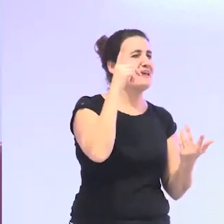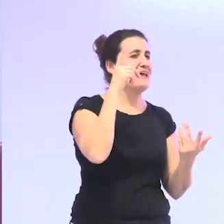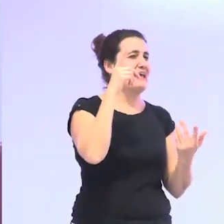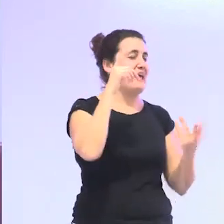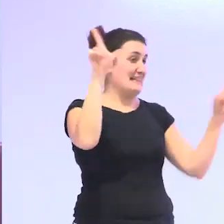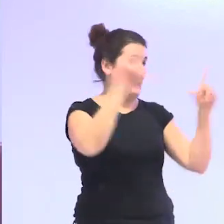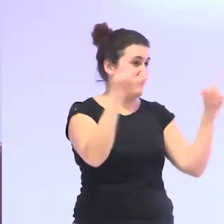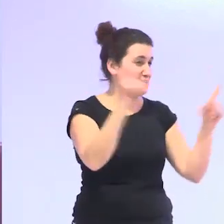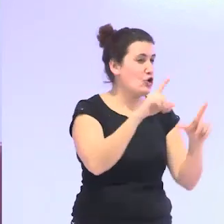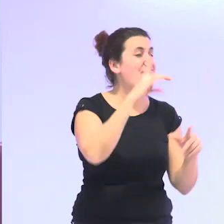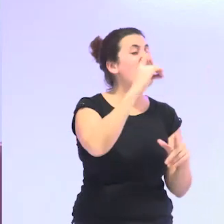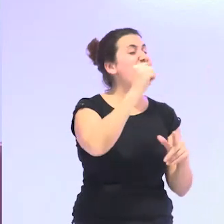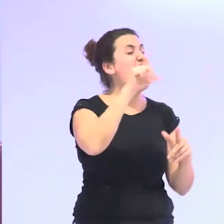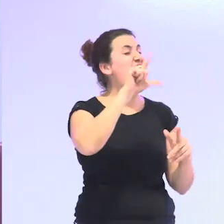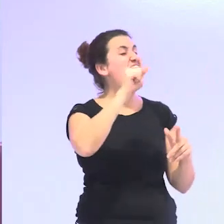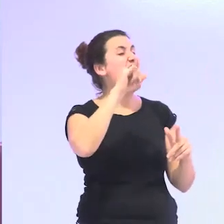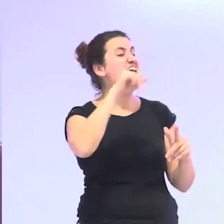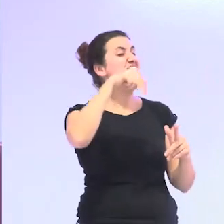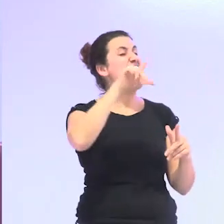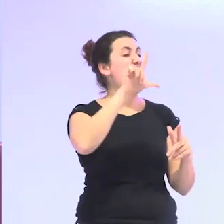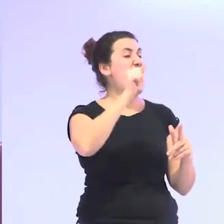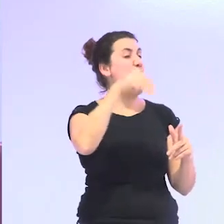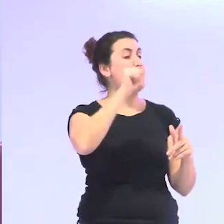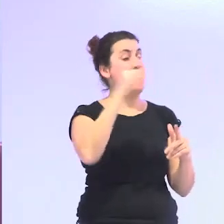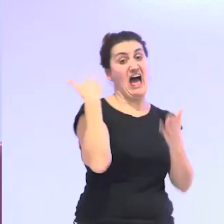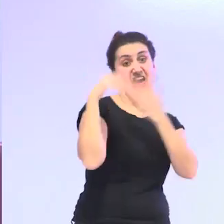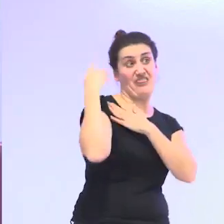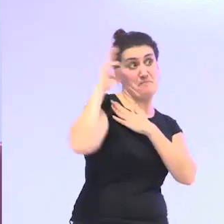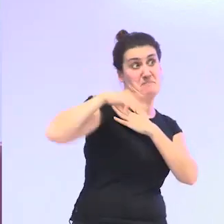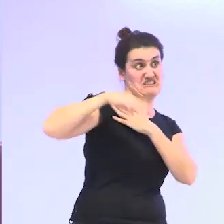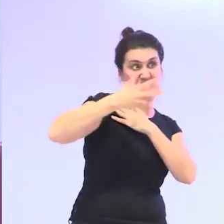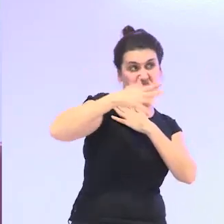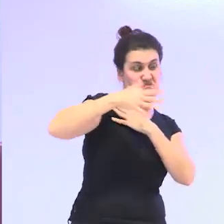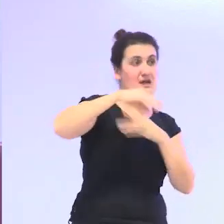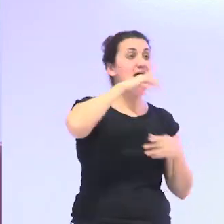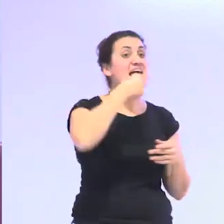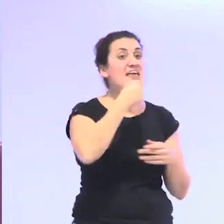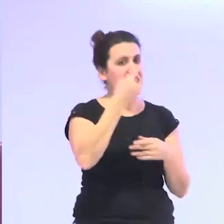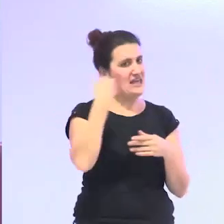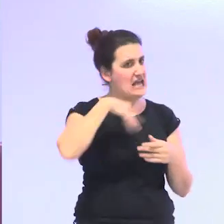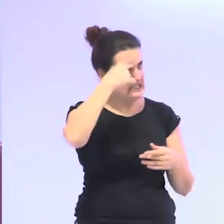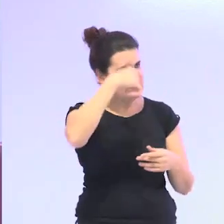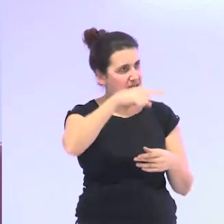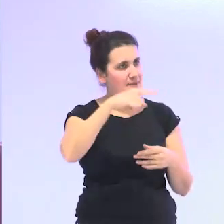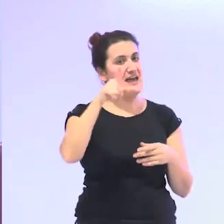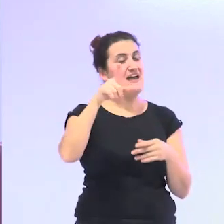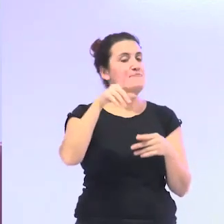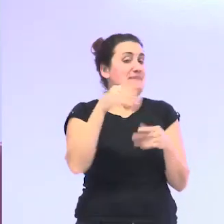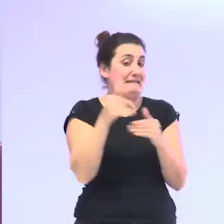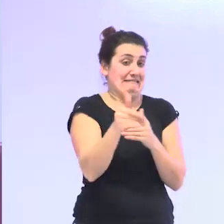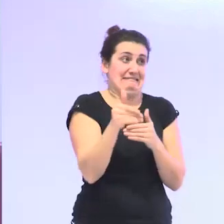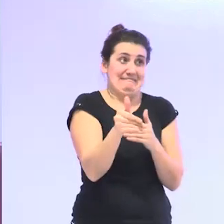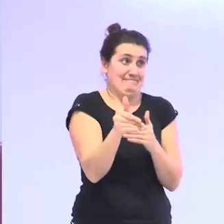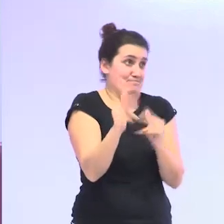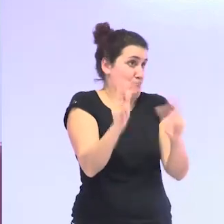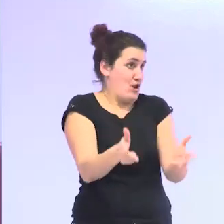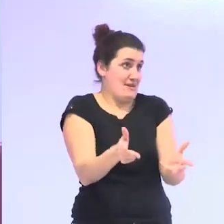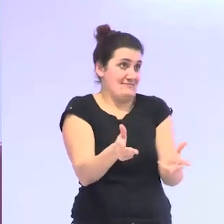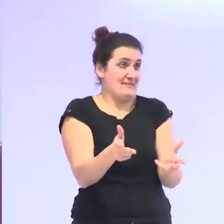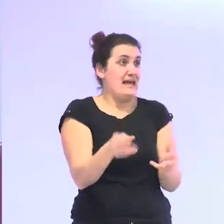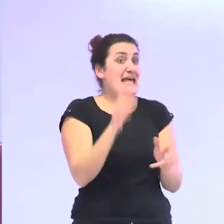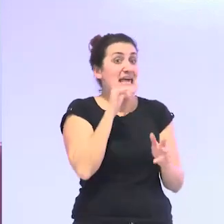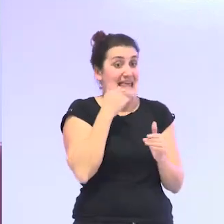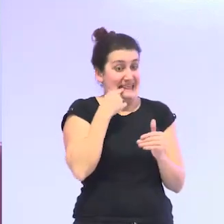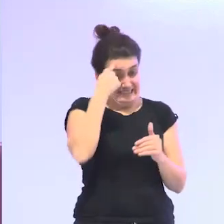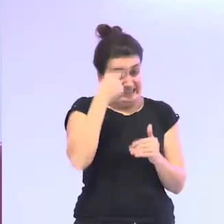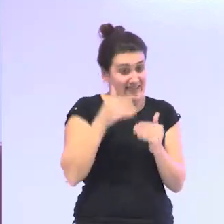comunicación al Dalai Lama salió hace unos meses diciendo que él ya sabe que su fin está cerca y que dentro